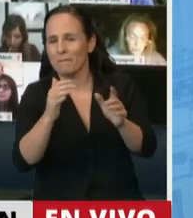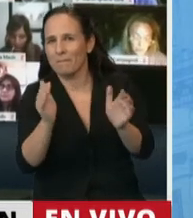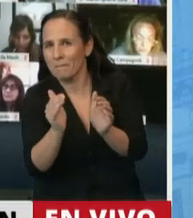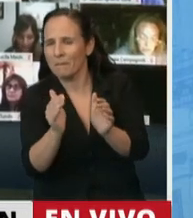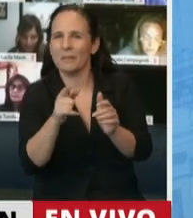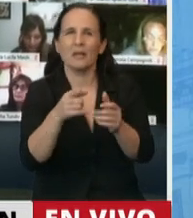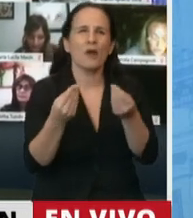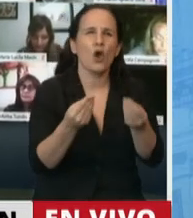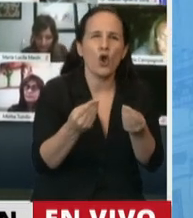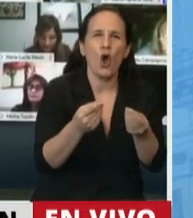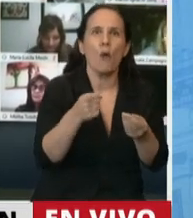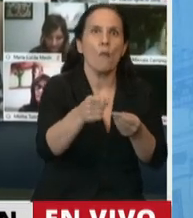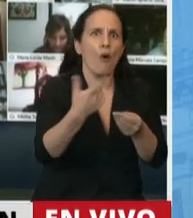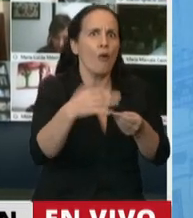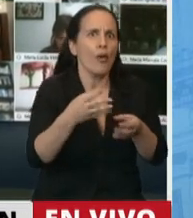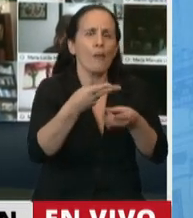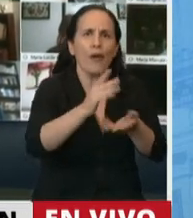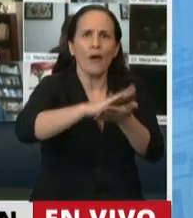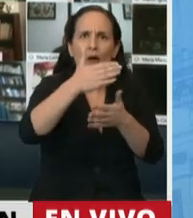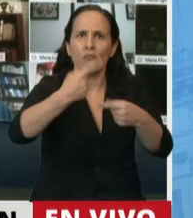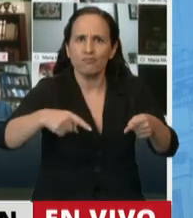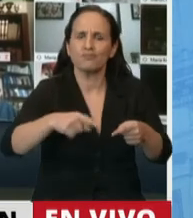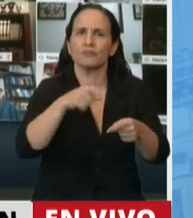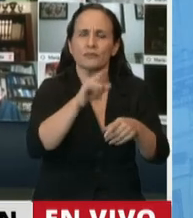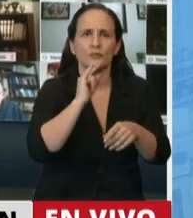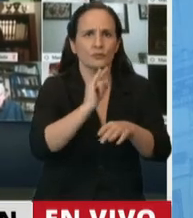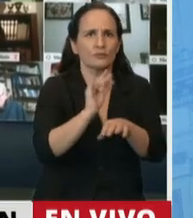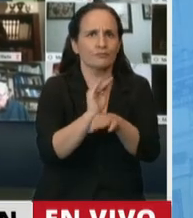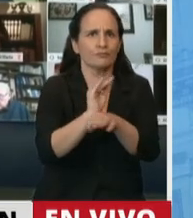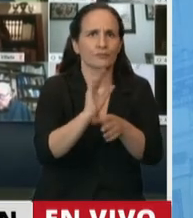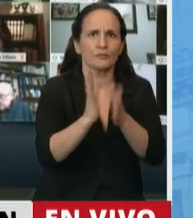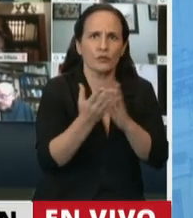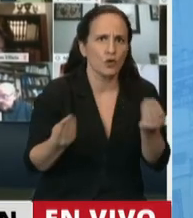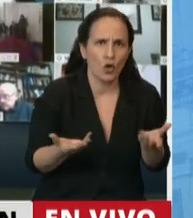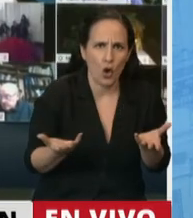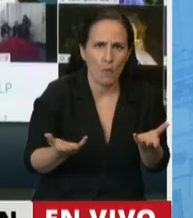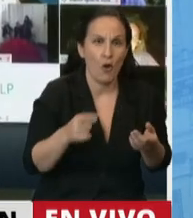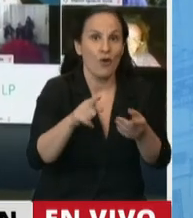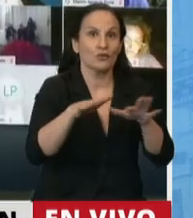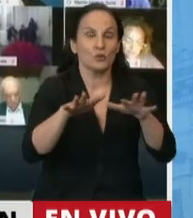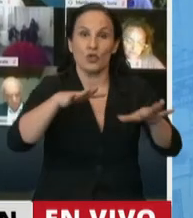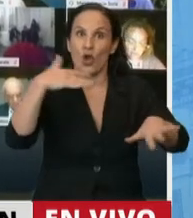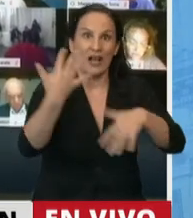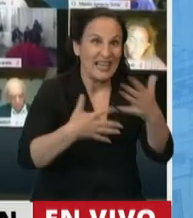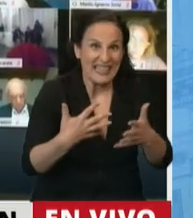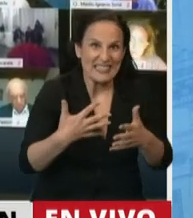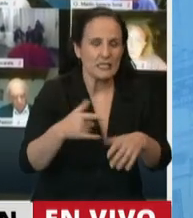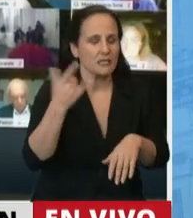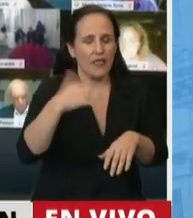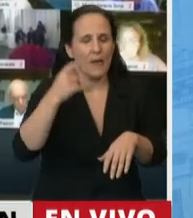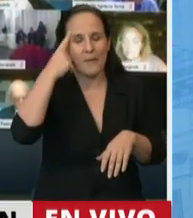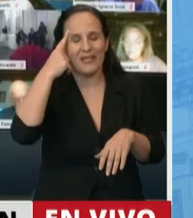equipamiento de cada domicilio de sus trabajadores. Puesto que en esta crisis debemos pensar en una política diferenciada